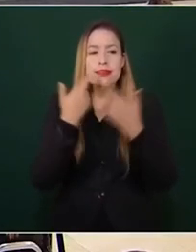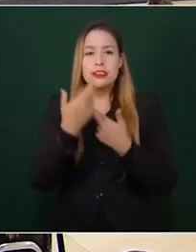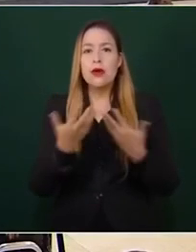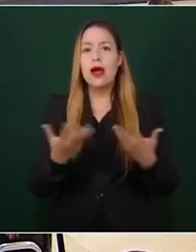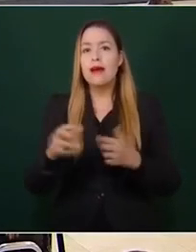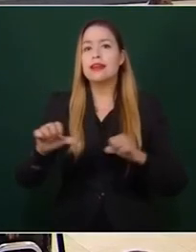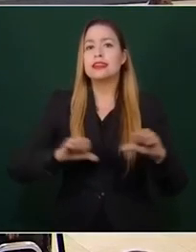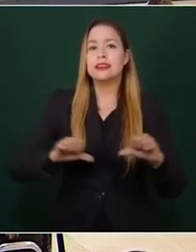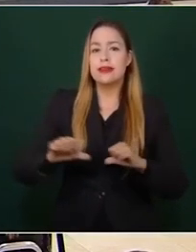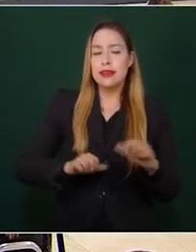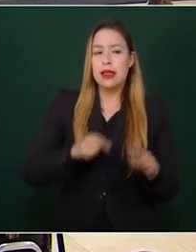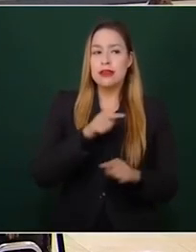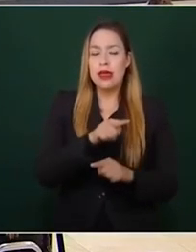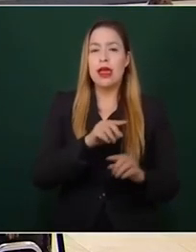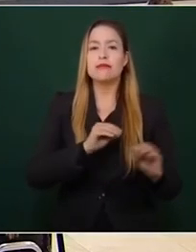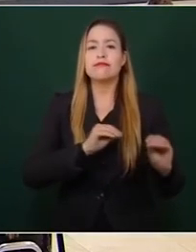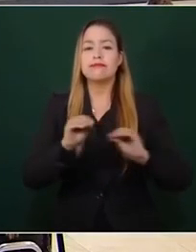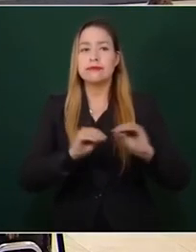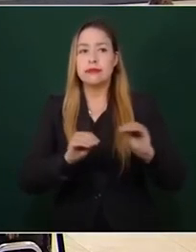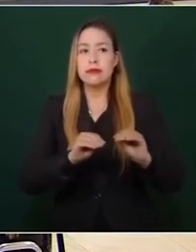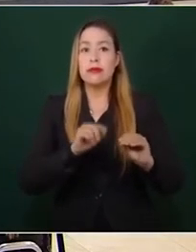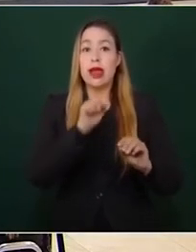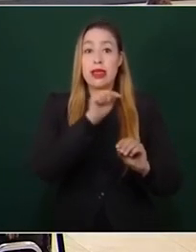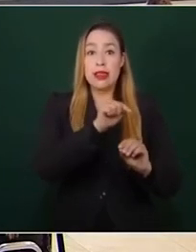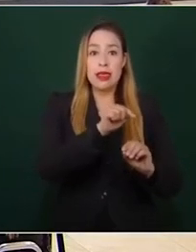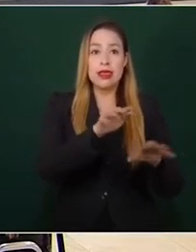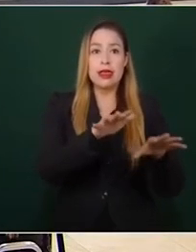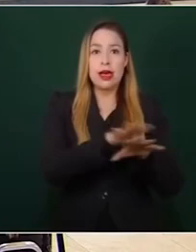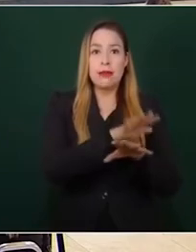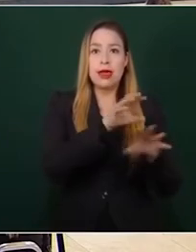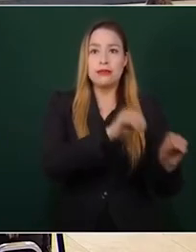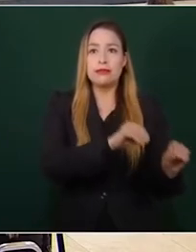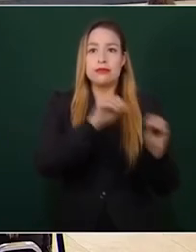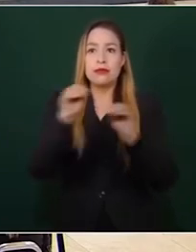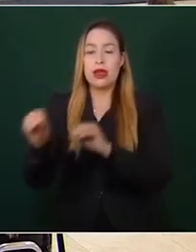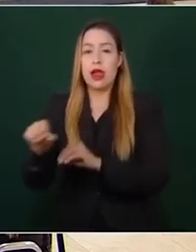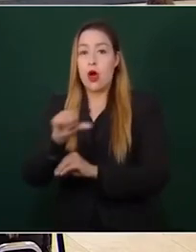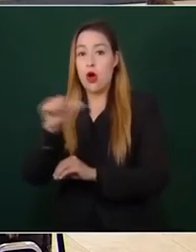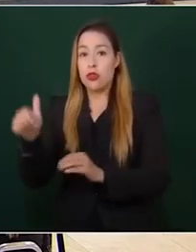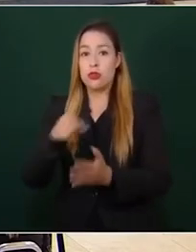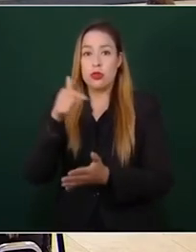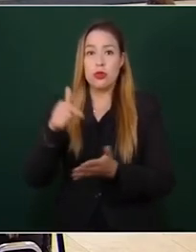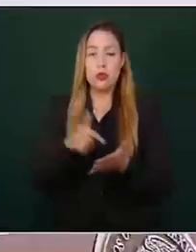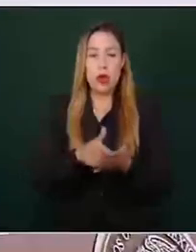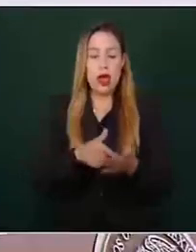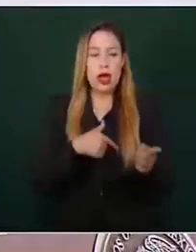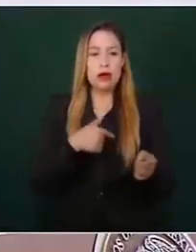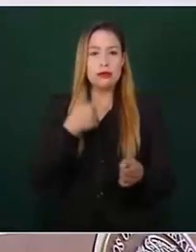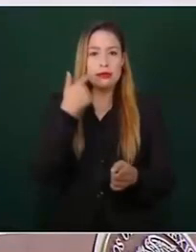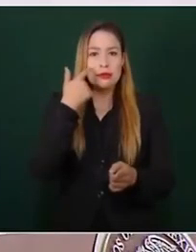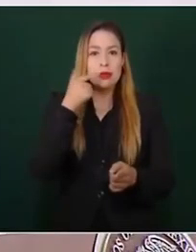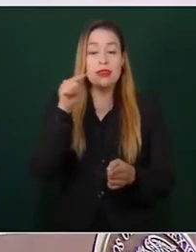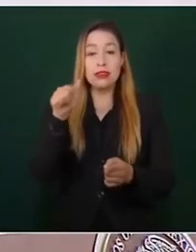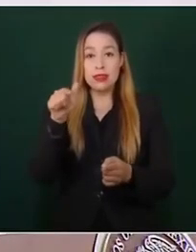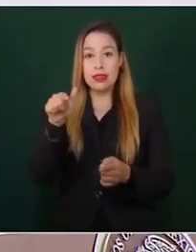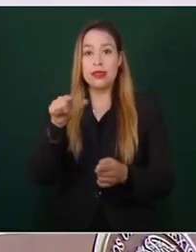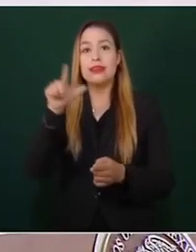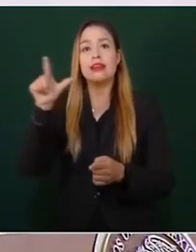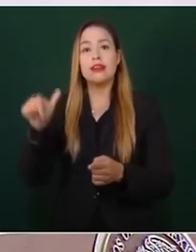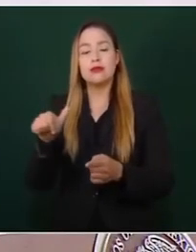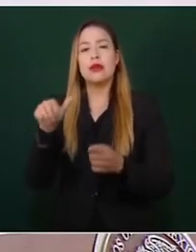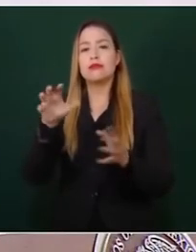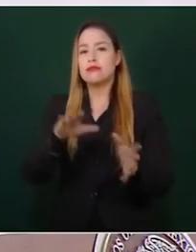un movimiento para trasladarse a otras áreas, reconocerlas y posteriormente trasladarse a sus